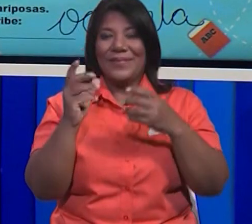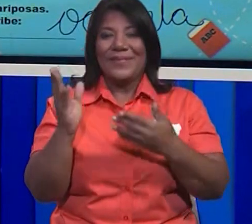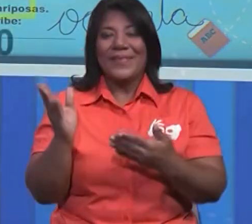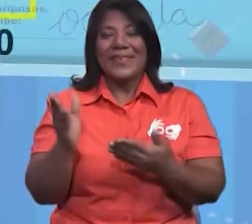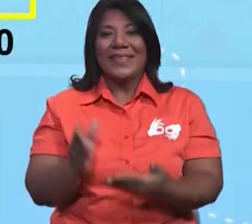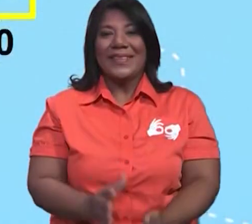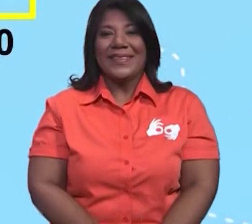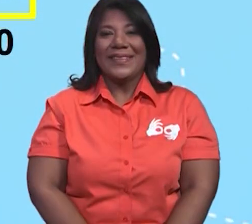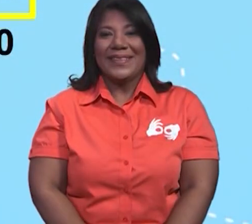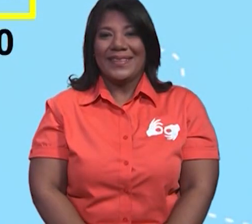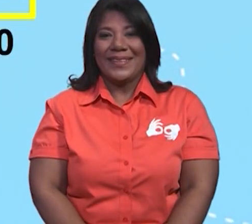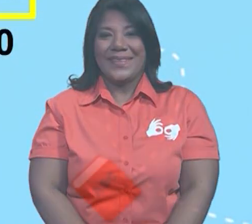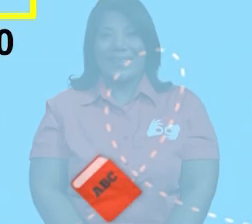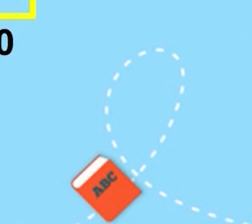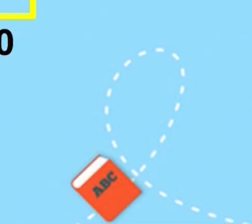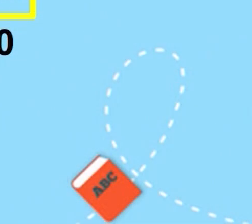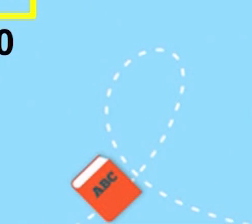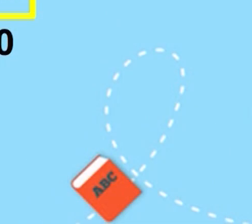trabajando.